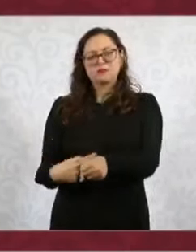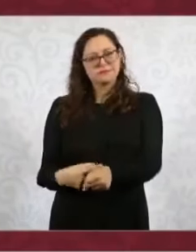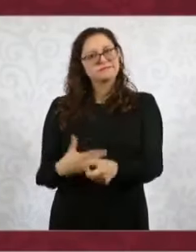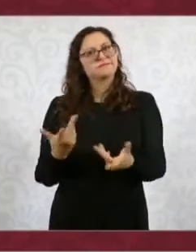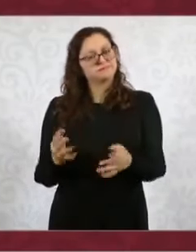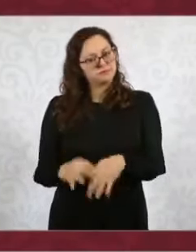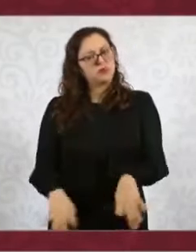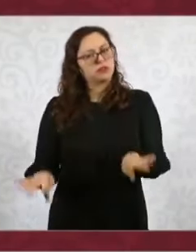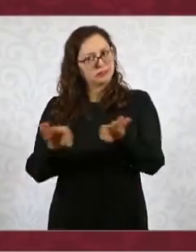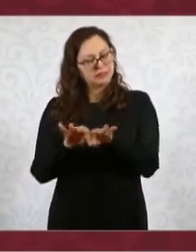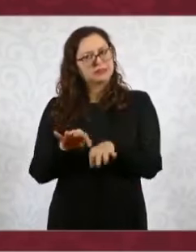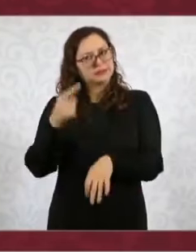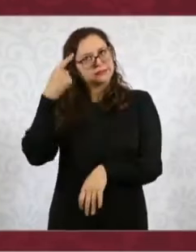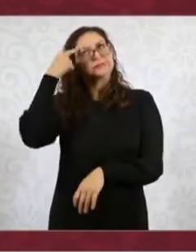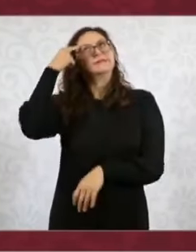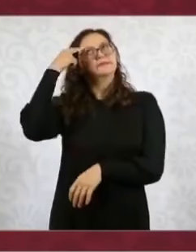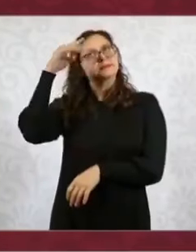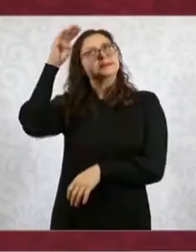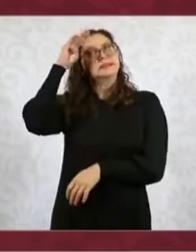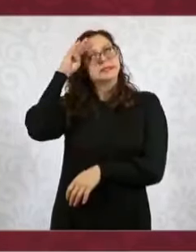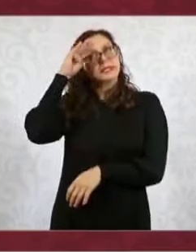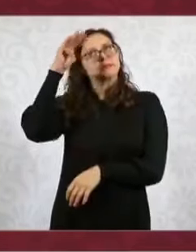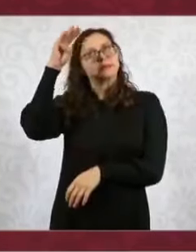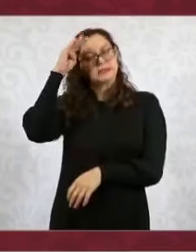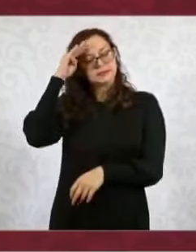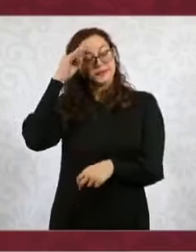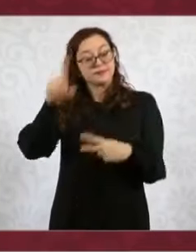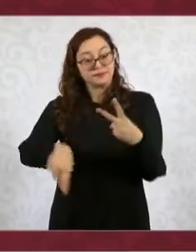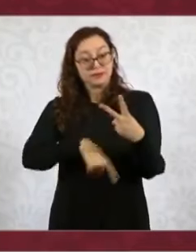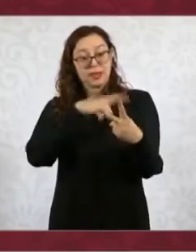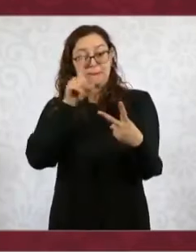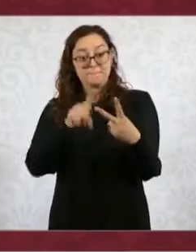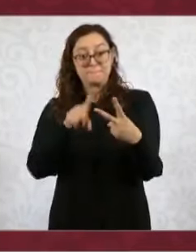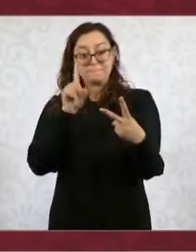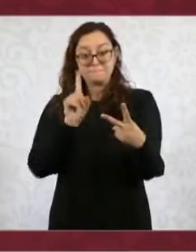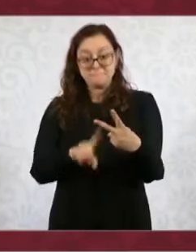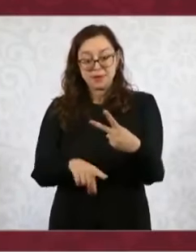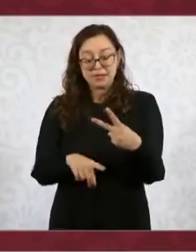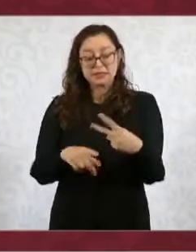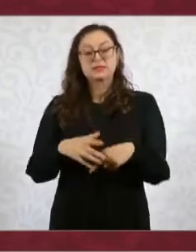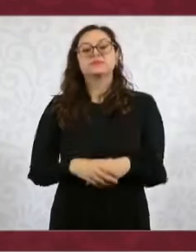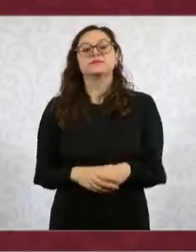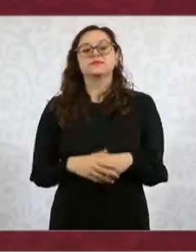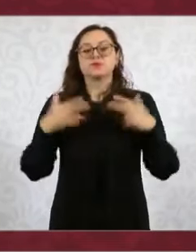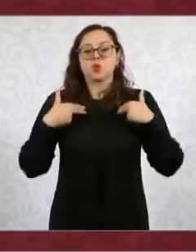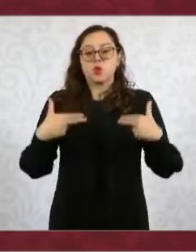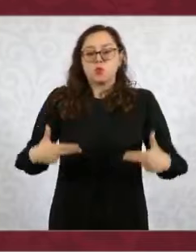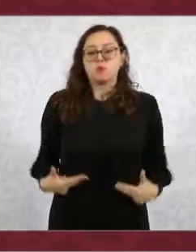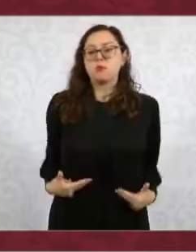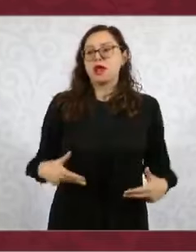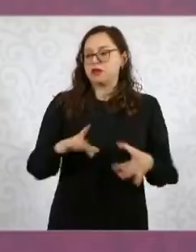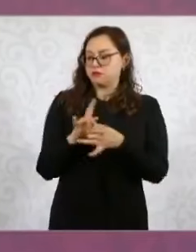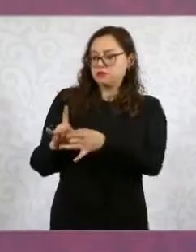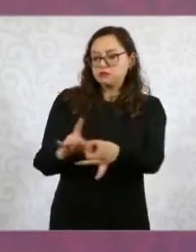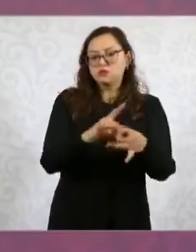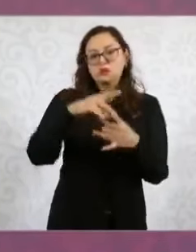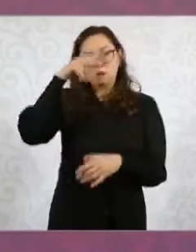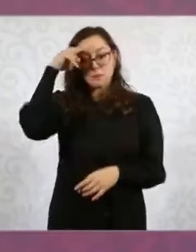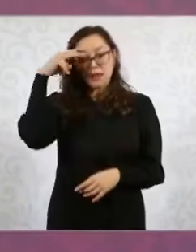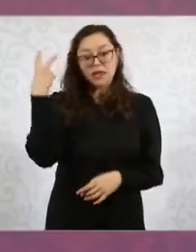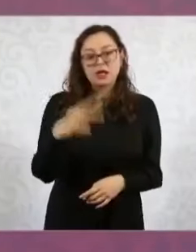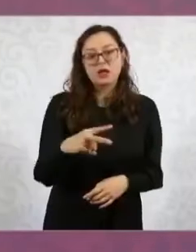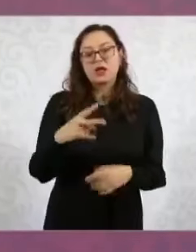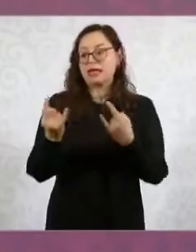población. El martes lo vamos a dedicar al humanismo mexicano y la memoria histórica. Va a venir un